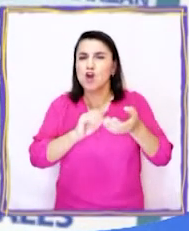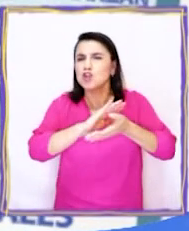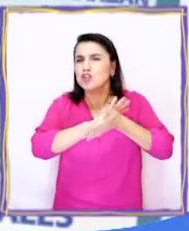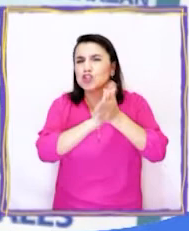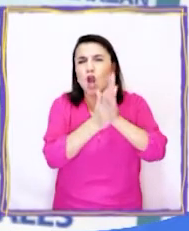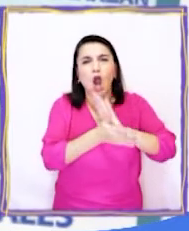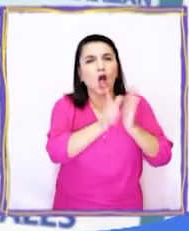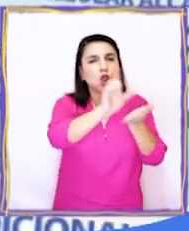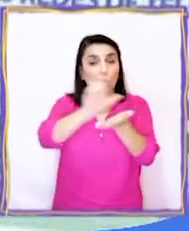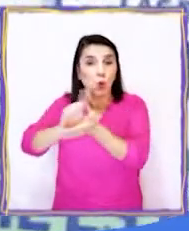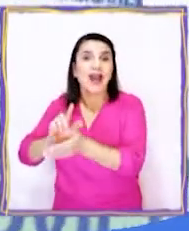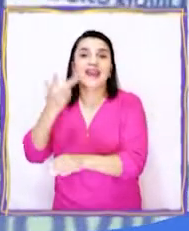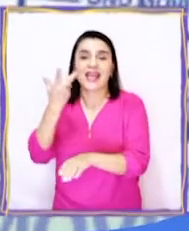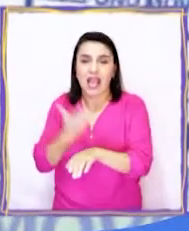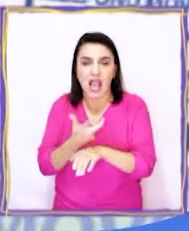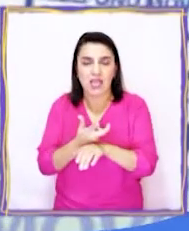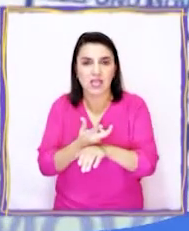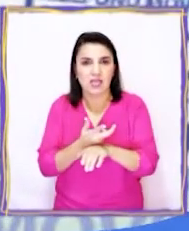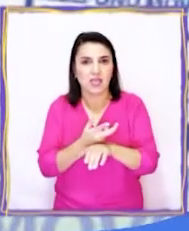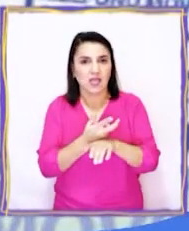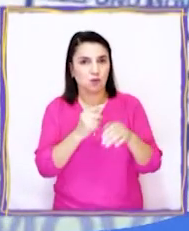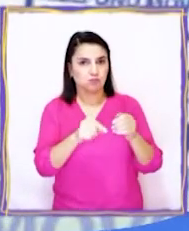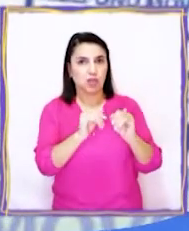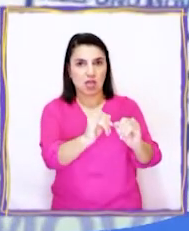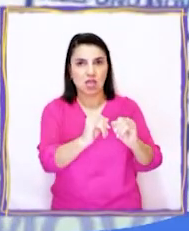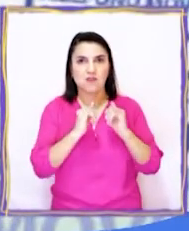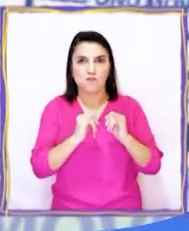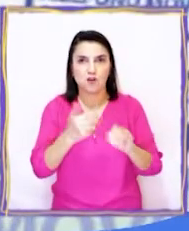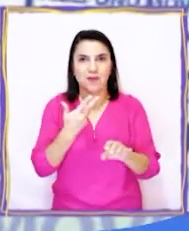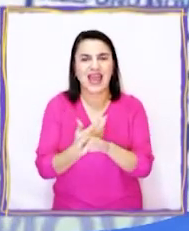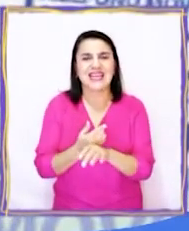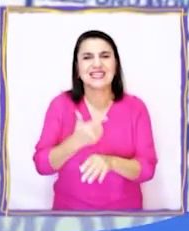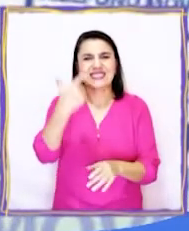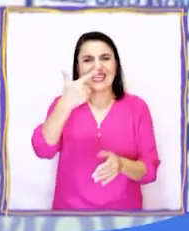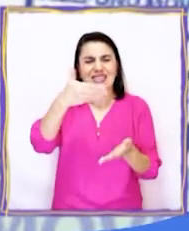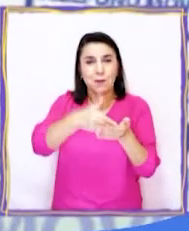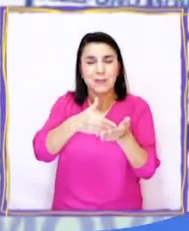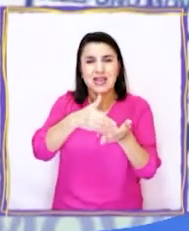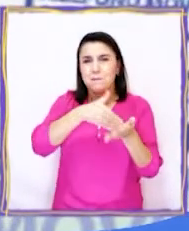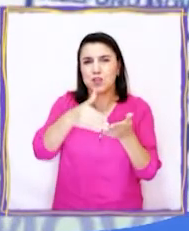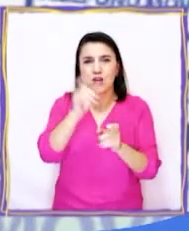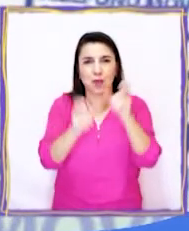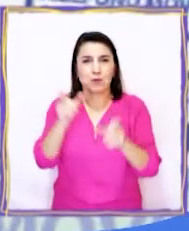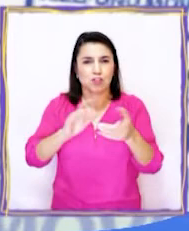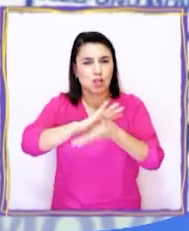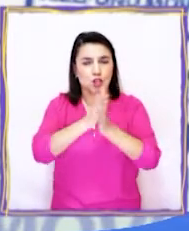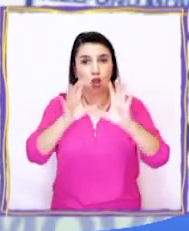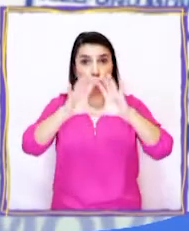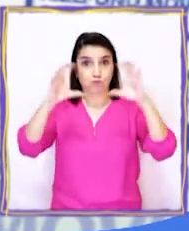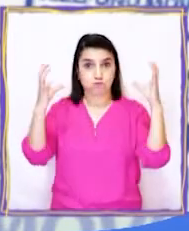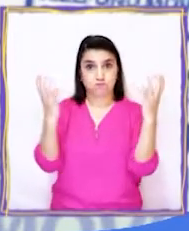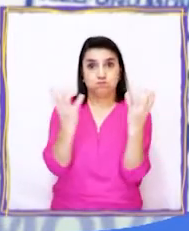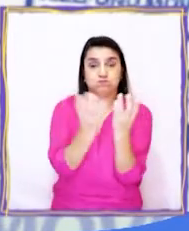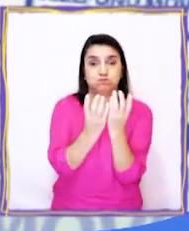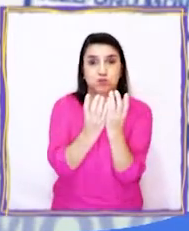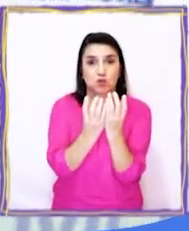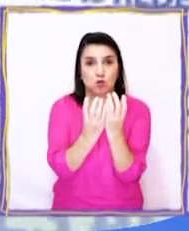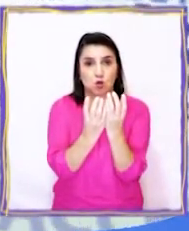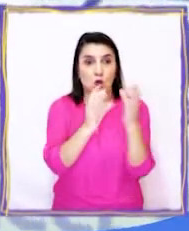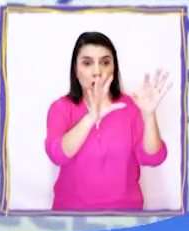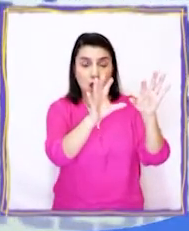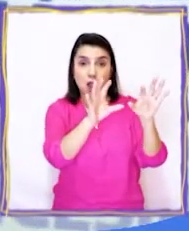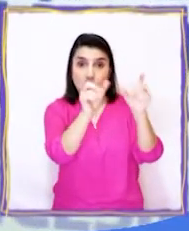están en todos lados. Informa que hay 7.000 millones de personas en el mundo, de los cuales